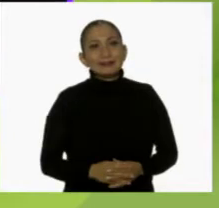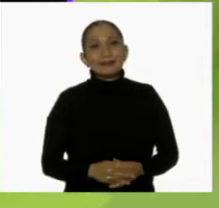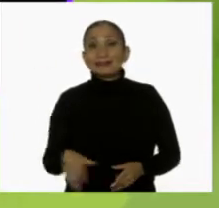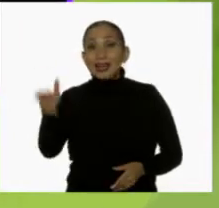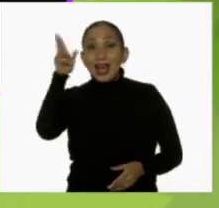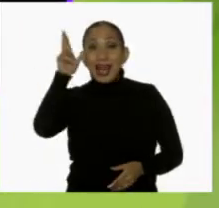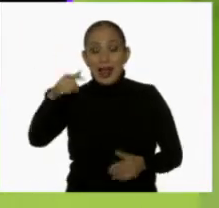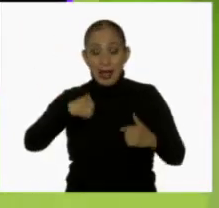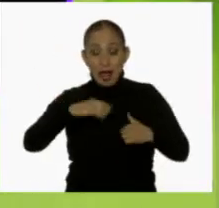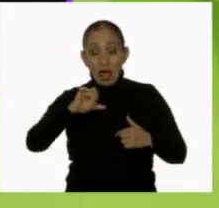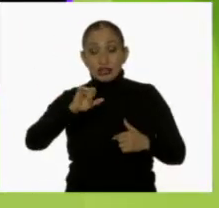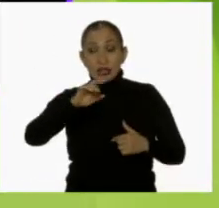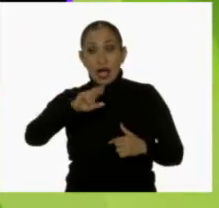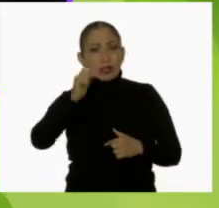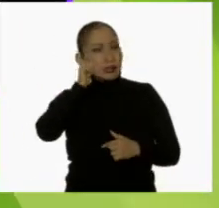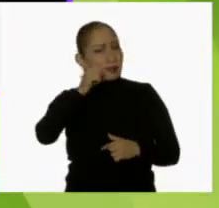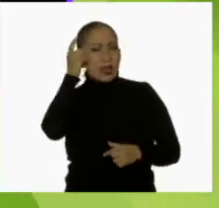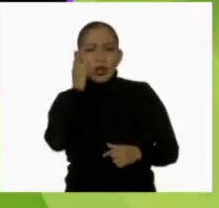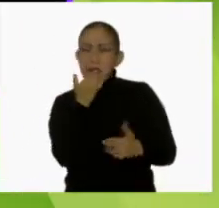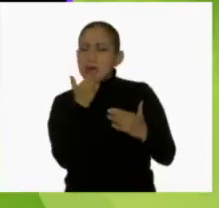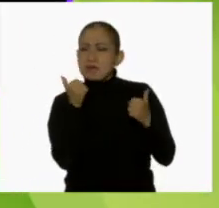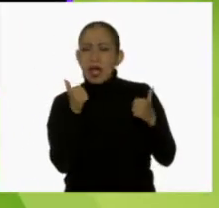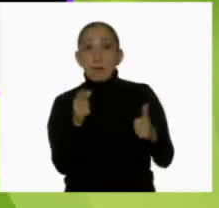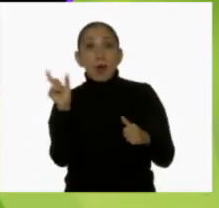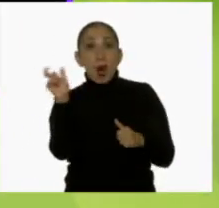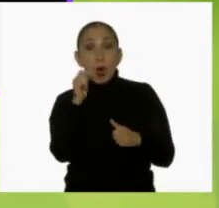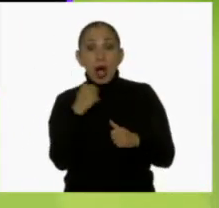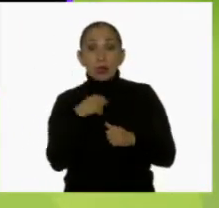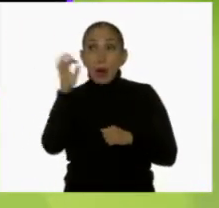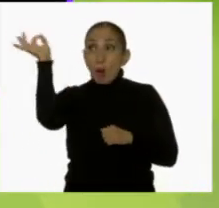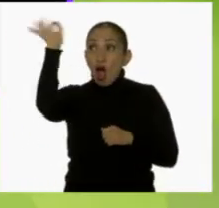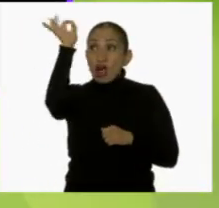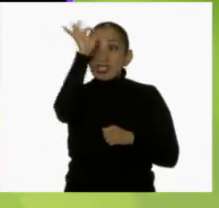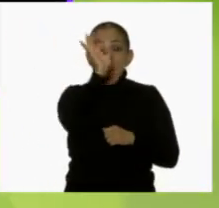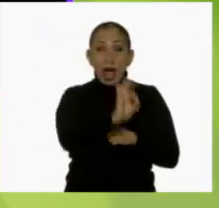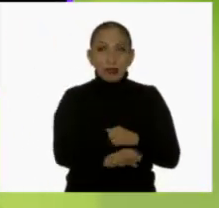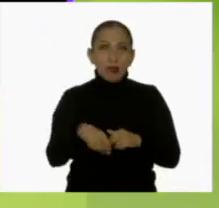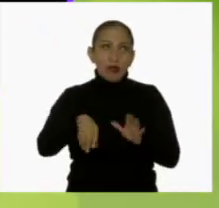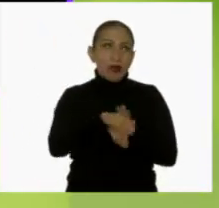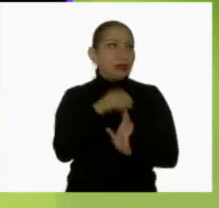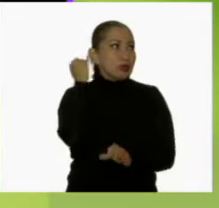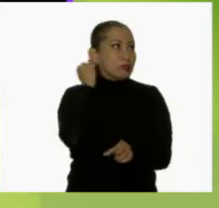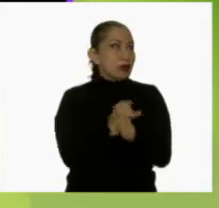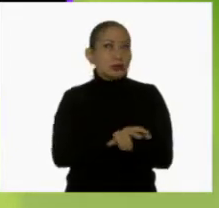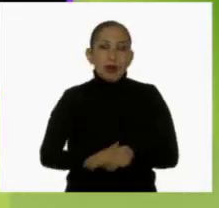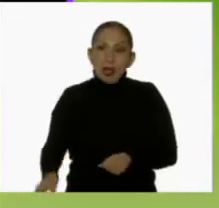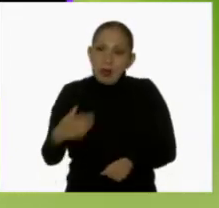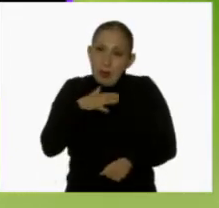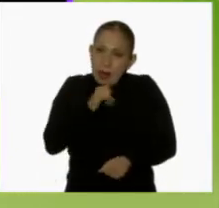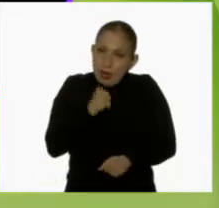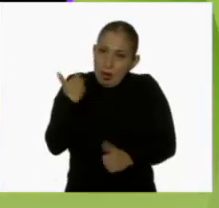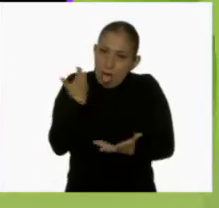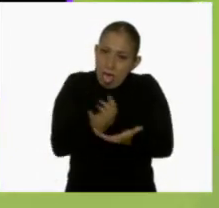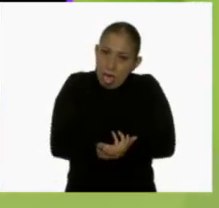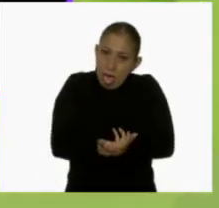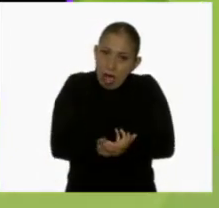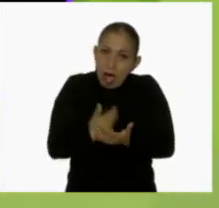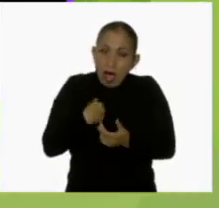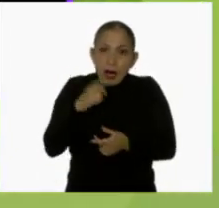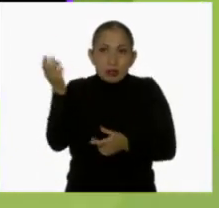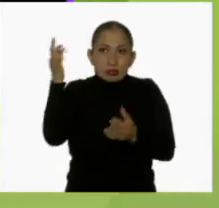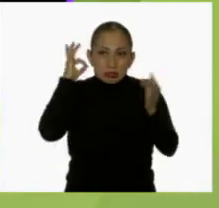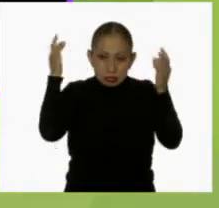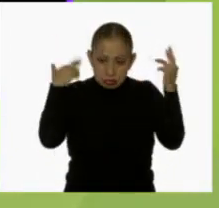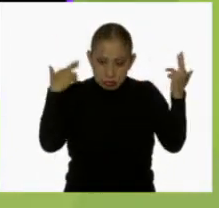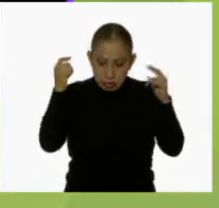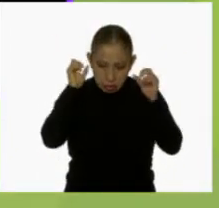Hola, soy Oscar. Siempre puedo dormir bien, pero cuando se mete un mosquito a mi cuarto es prácticamente imposible descansar. Mis oídos se